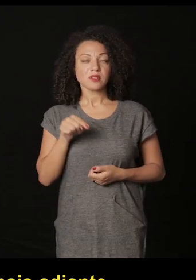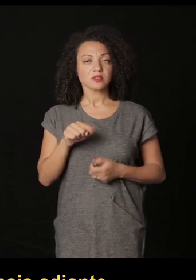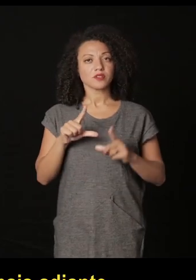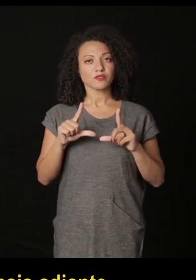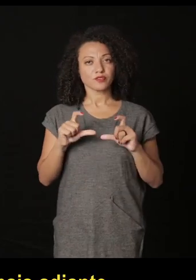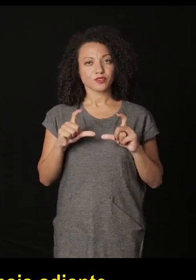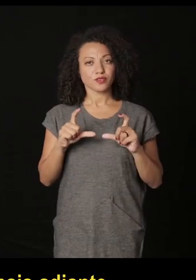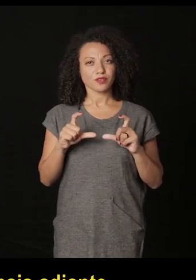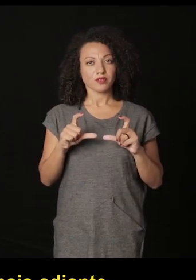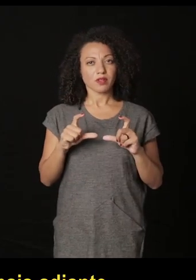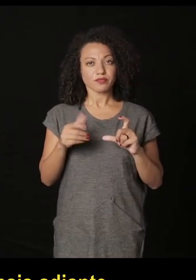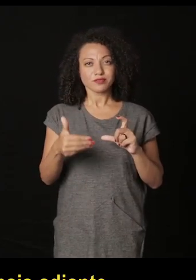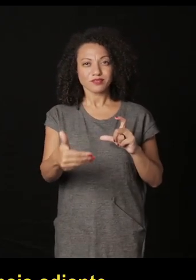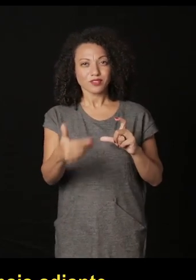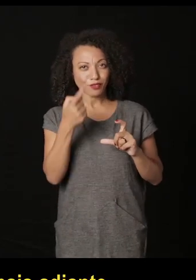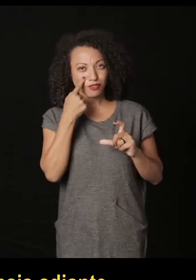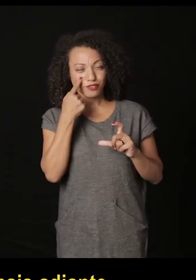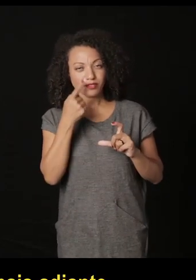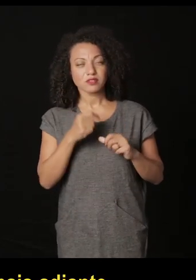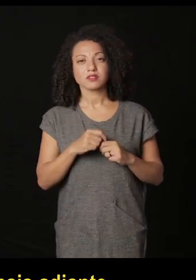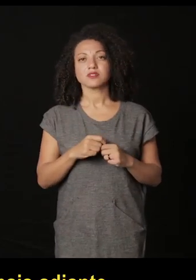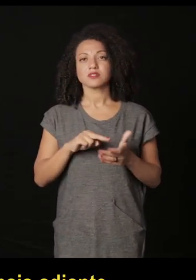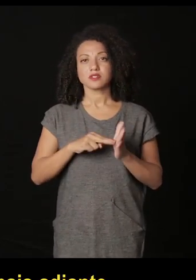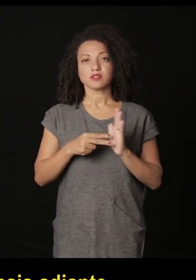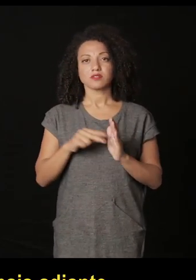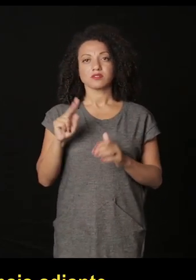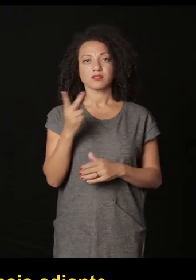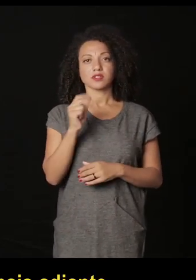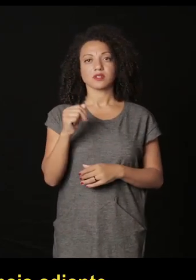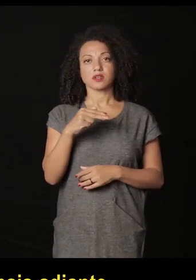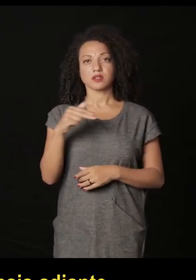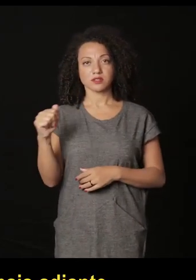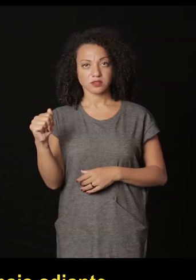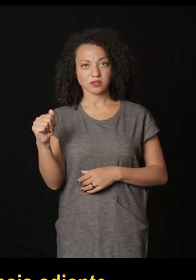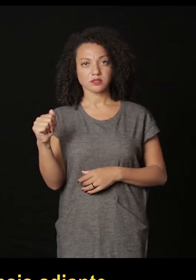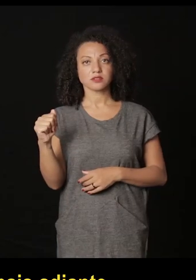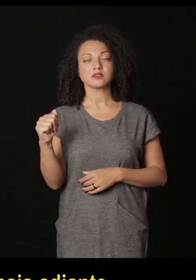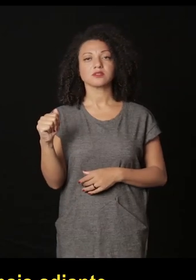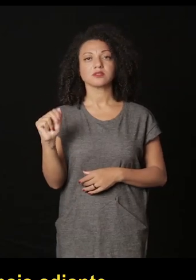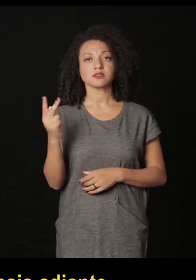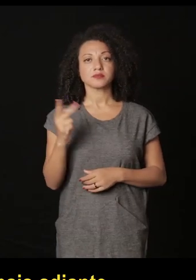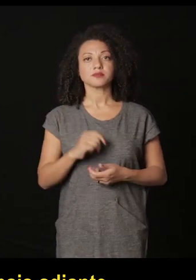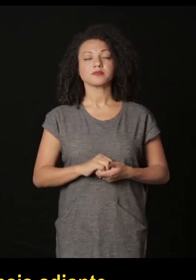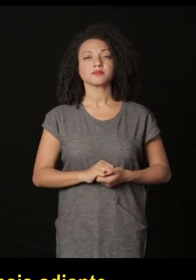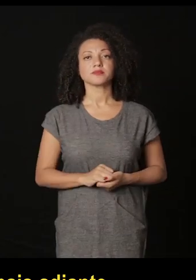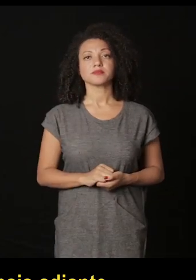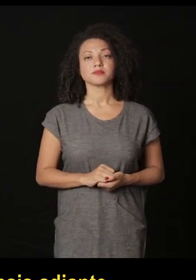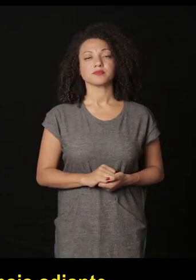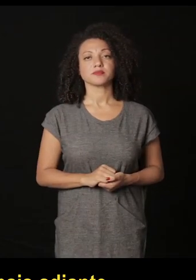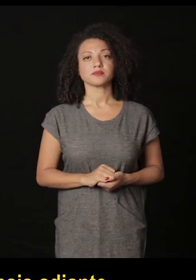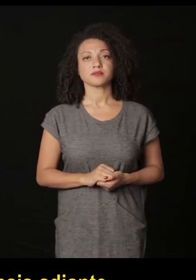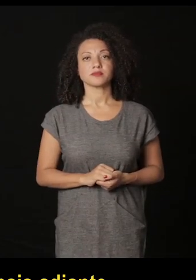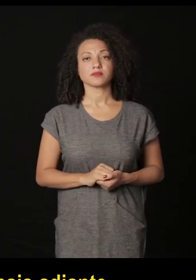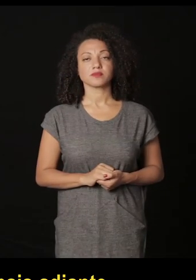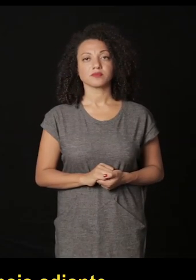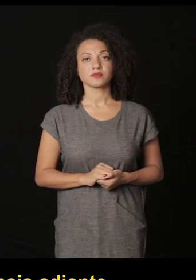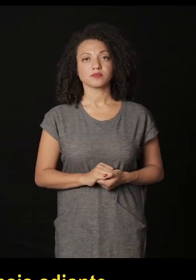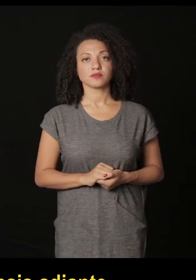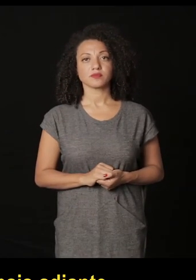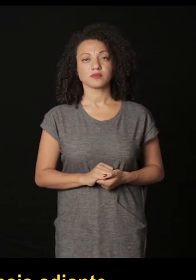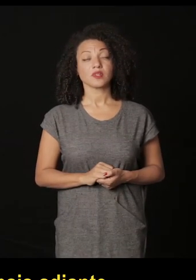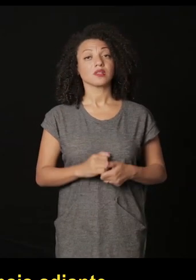a esta fotografía que vamos a ver más tarde o también